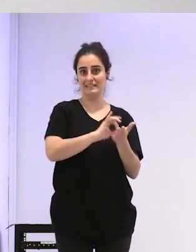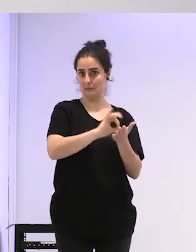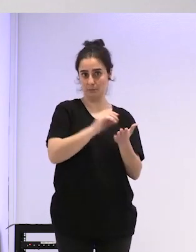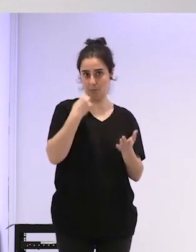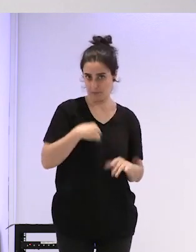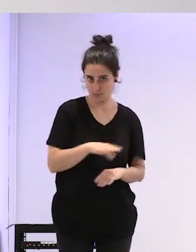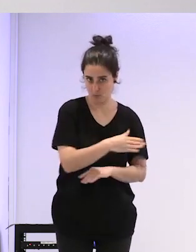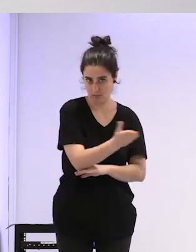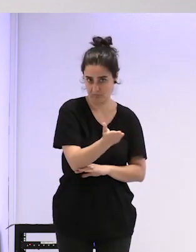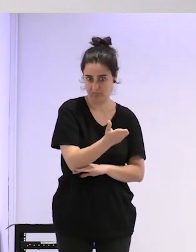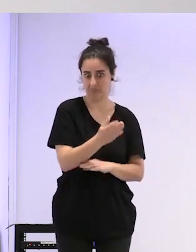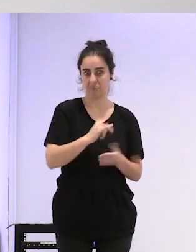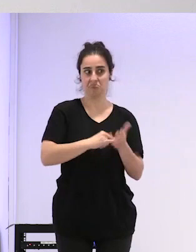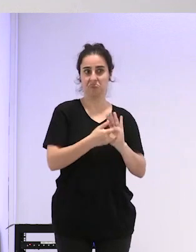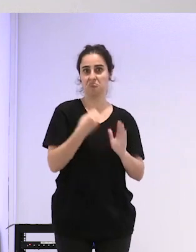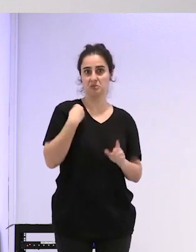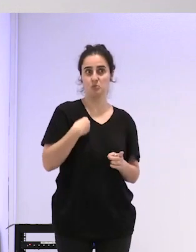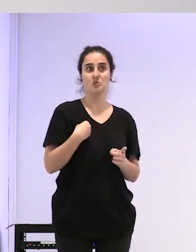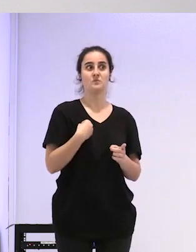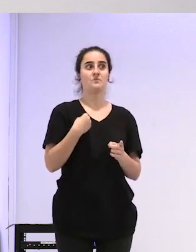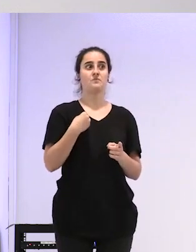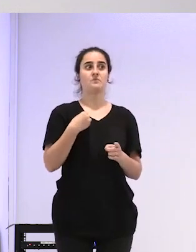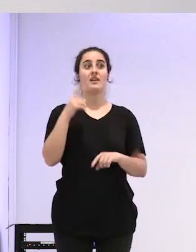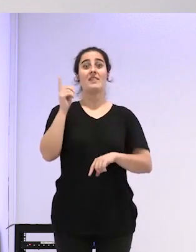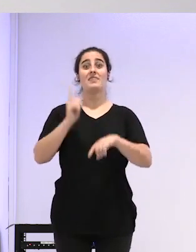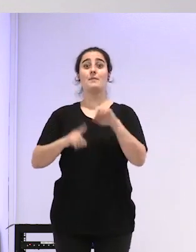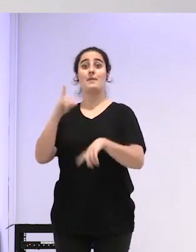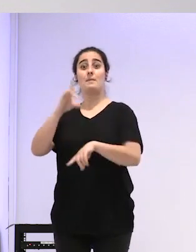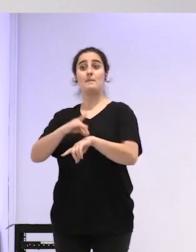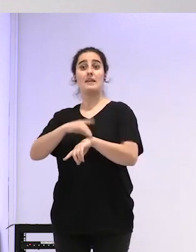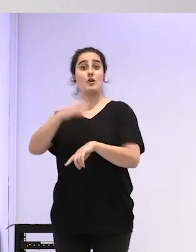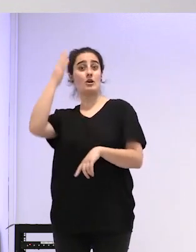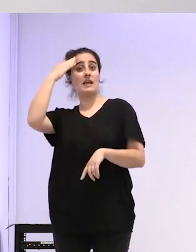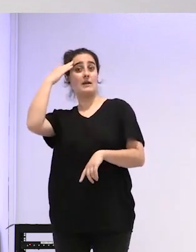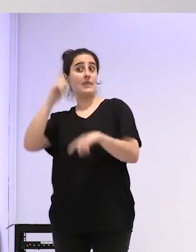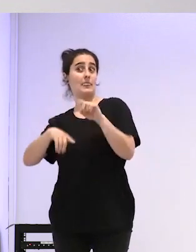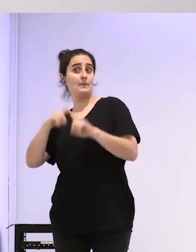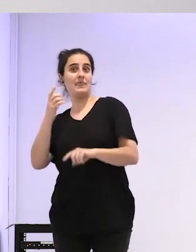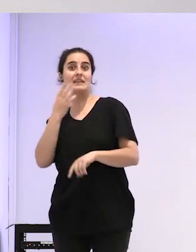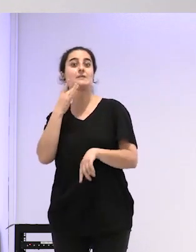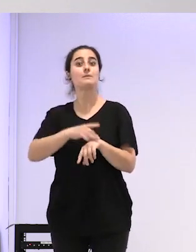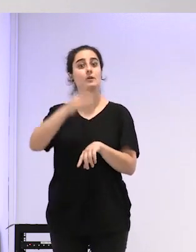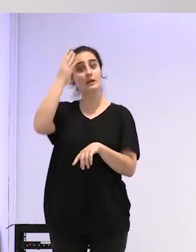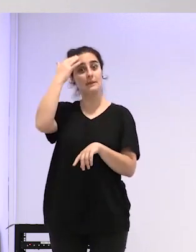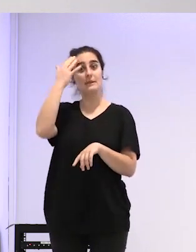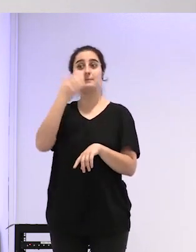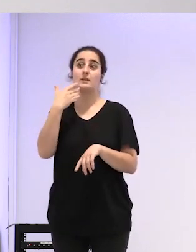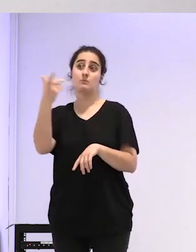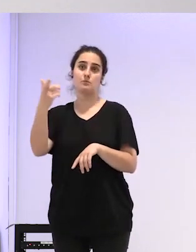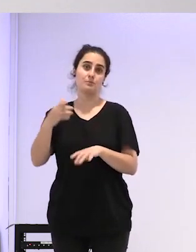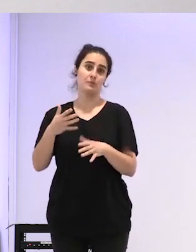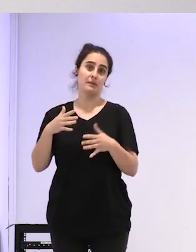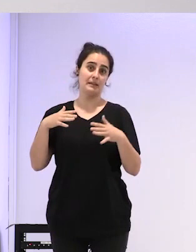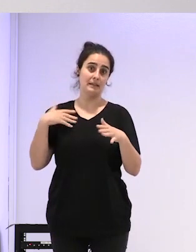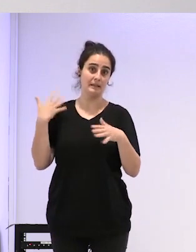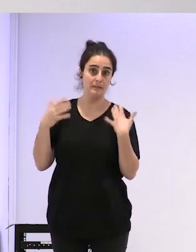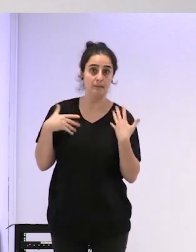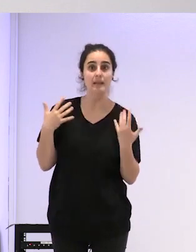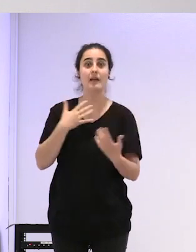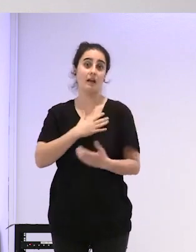esto es muy según tu médico a cabecera si tu médico a cabecera es una persona amable y simpática